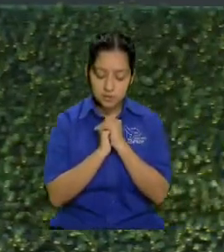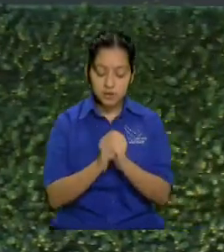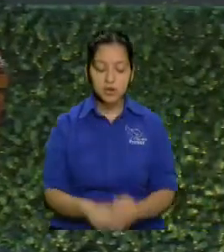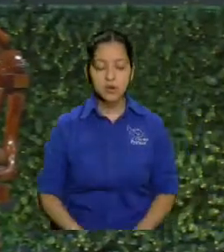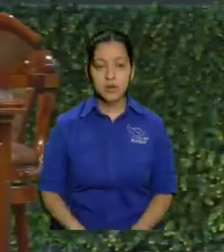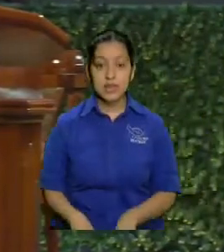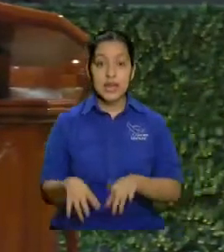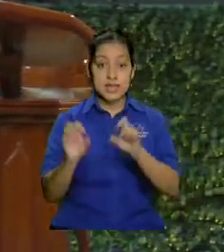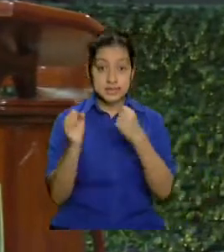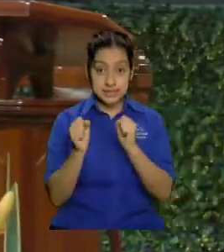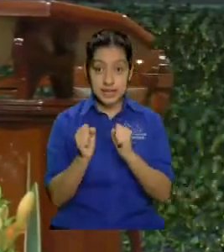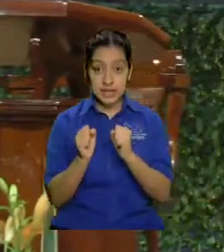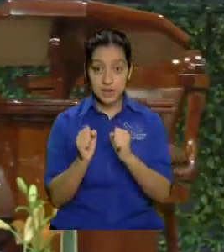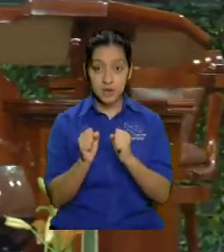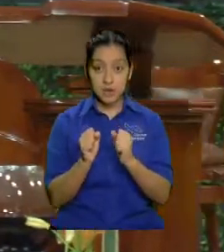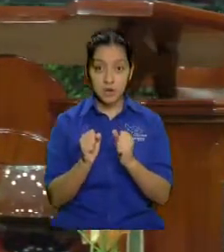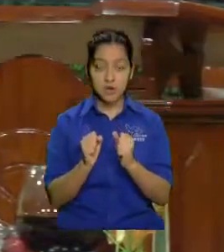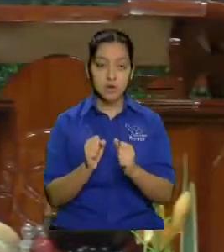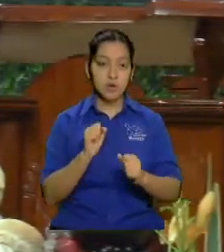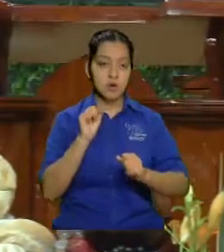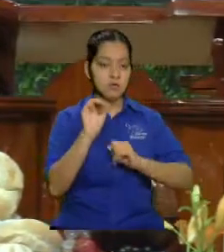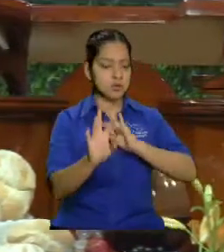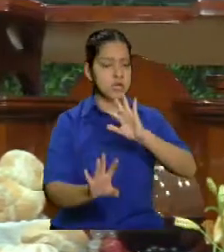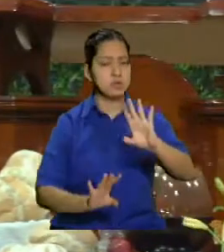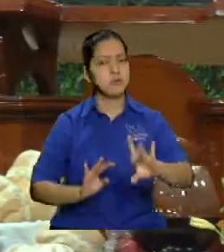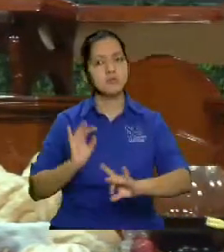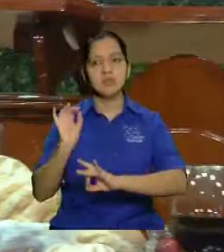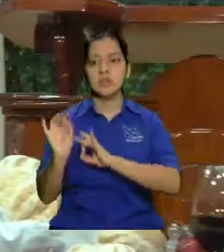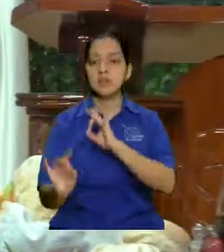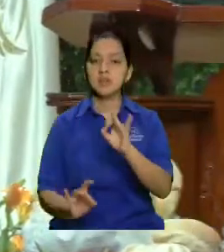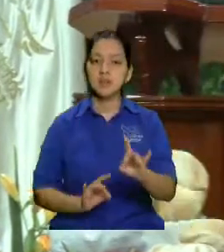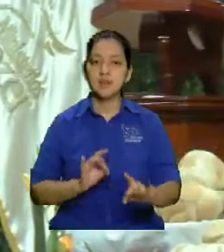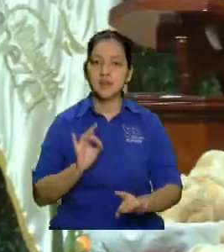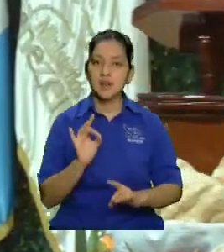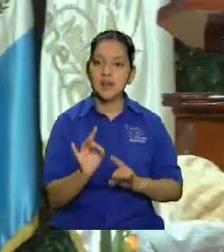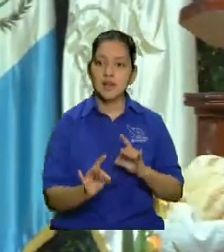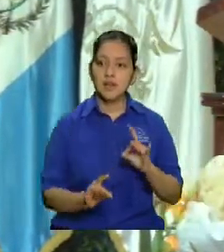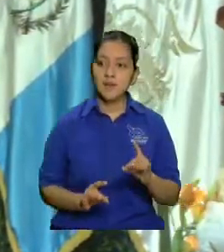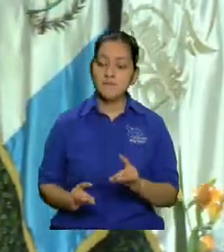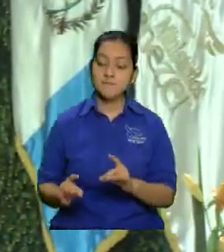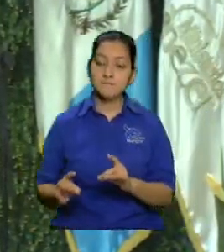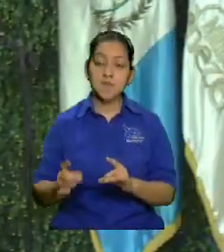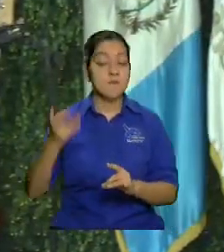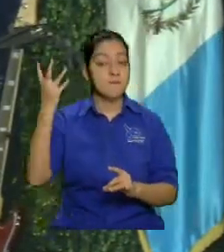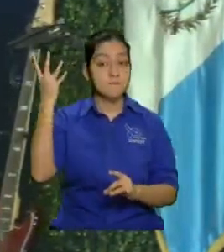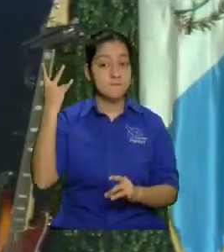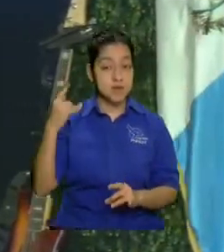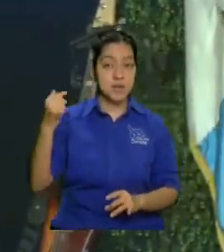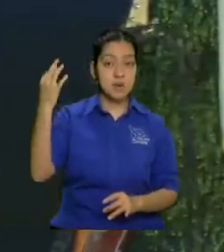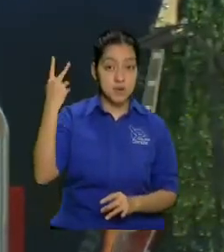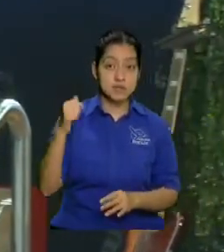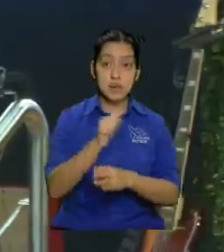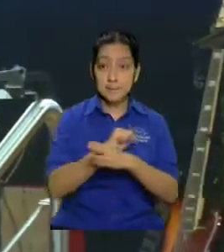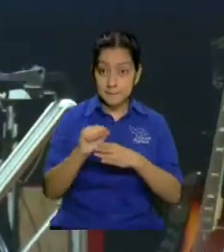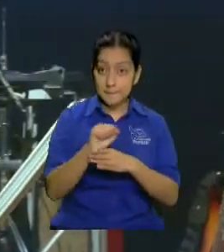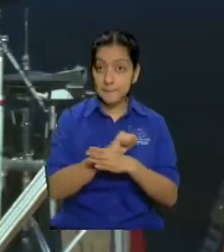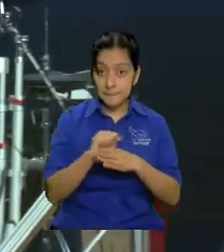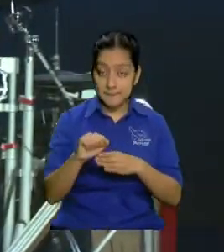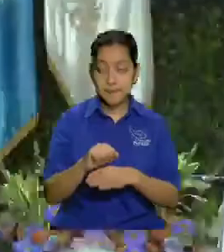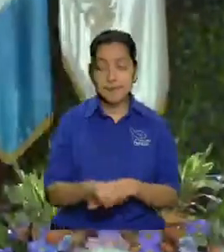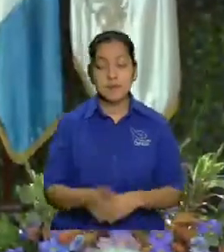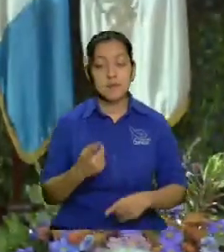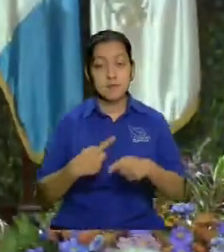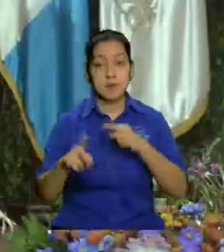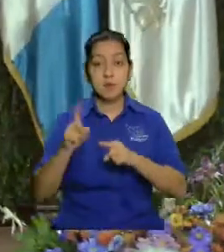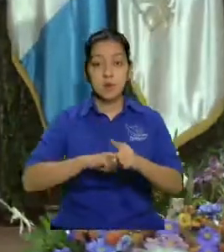hacerlo con con alguna regularidad pero cuando los problemas están más álgidos es